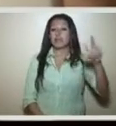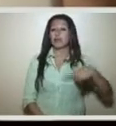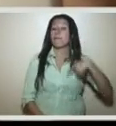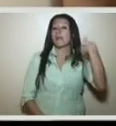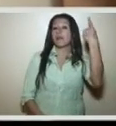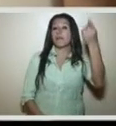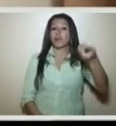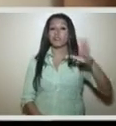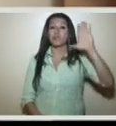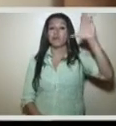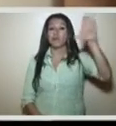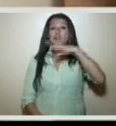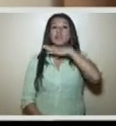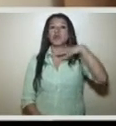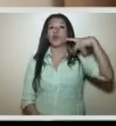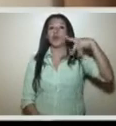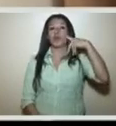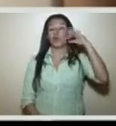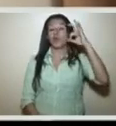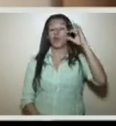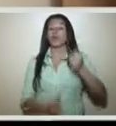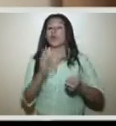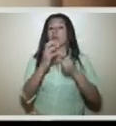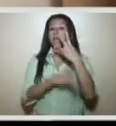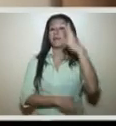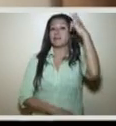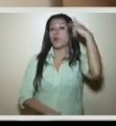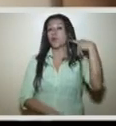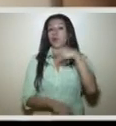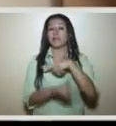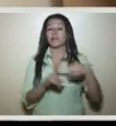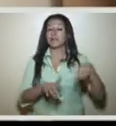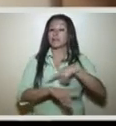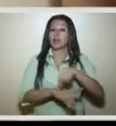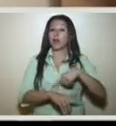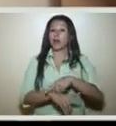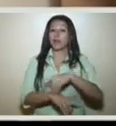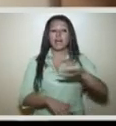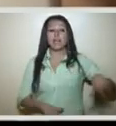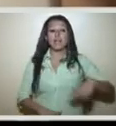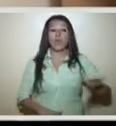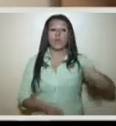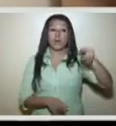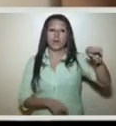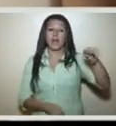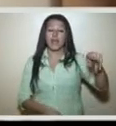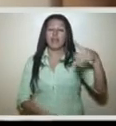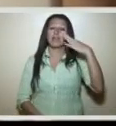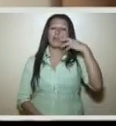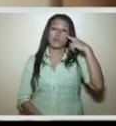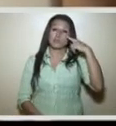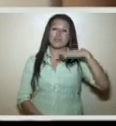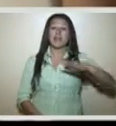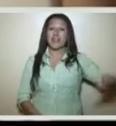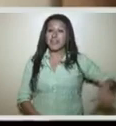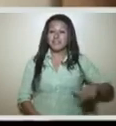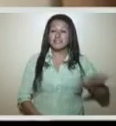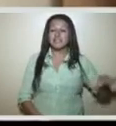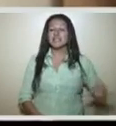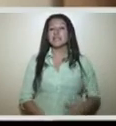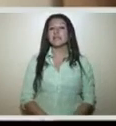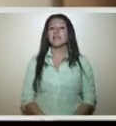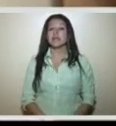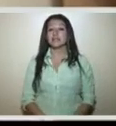para el próximo 5 de junio a partir de las 9.30 horas en la Delegación Oeste de la Municipalidad de